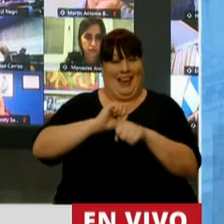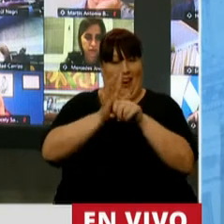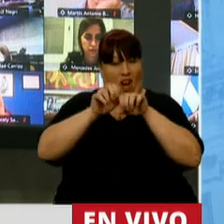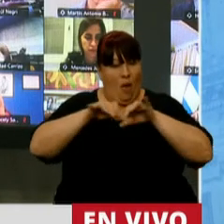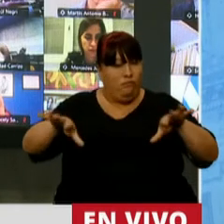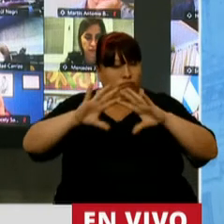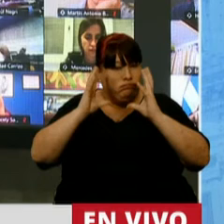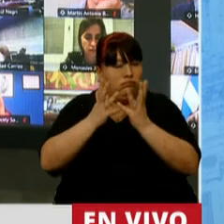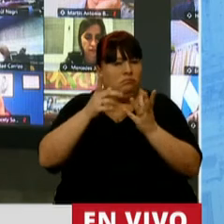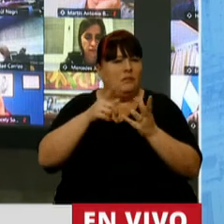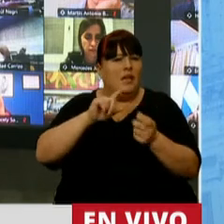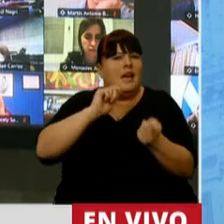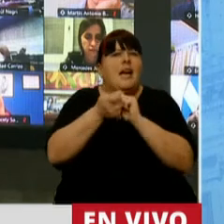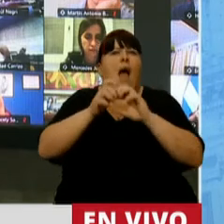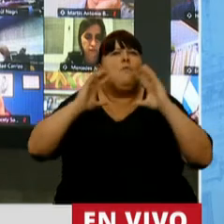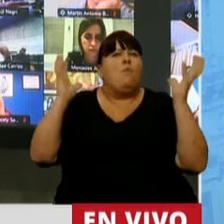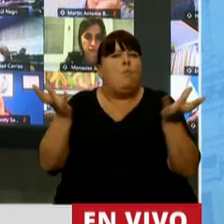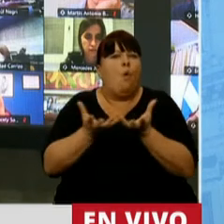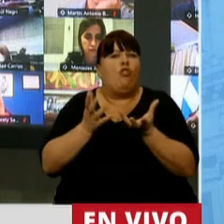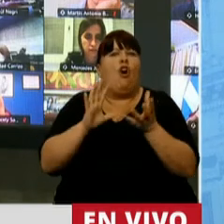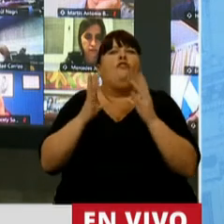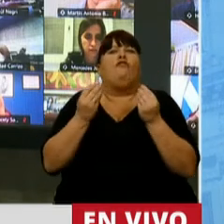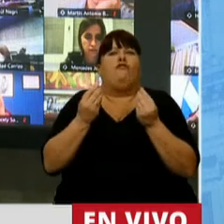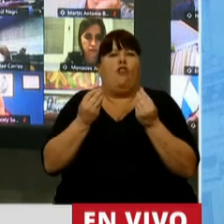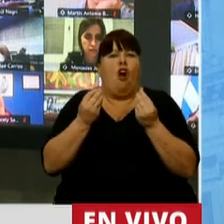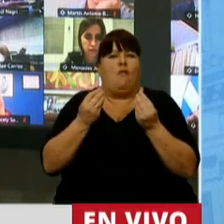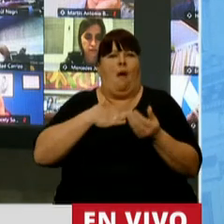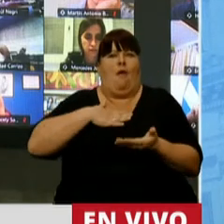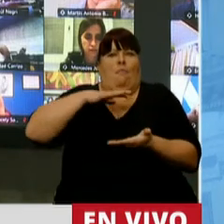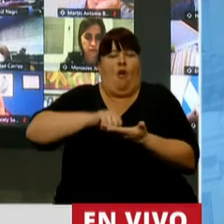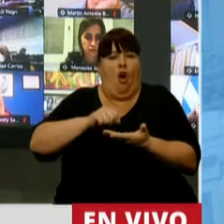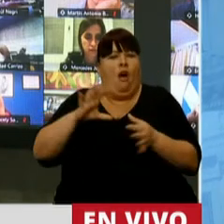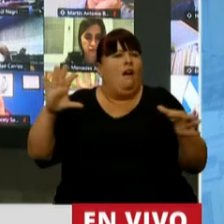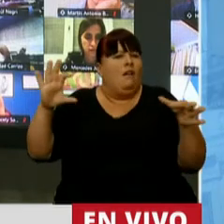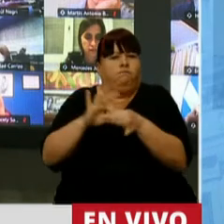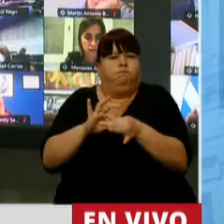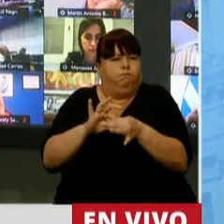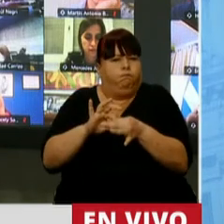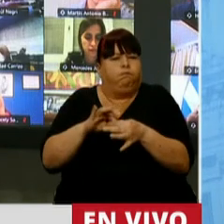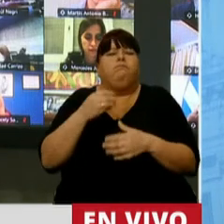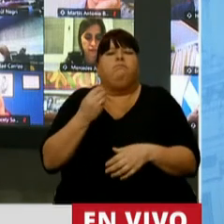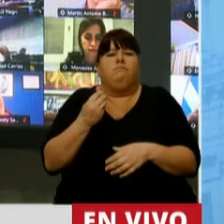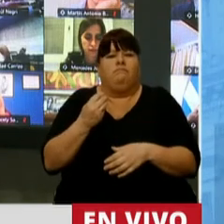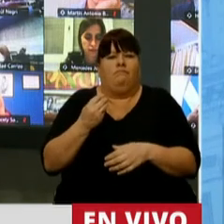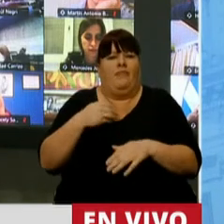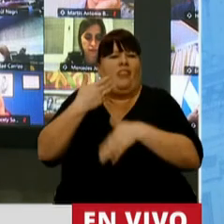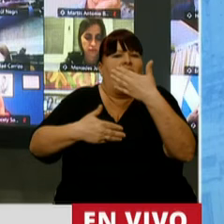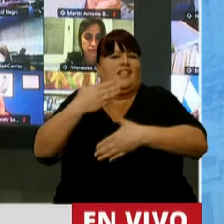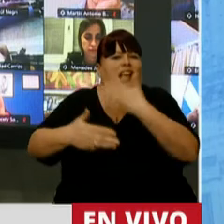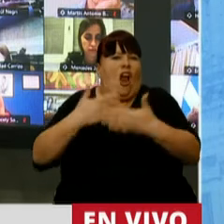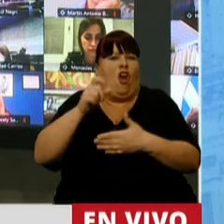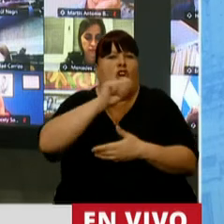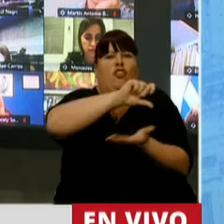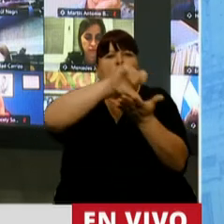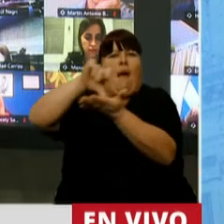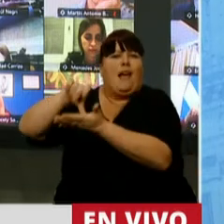reconfiguró a nivel mundial el concepto de soberanía y lo vinculó fuertemente al desarrollo que tienen